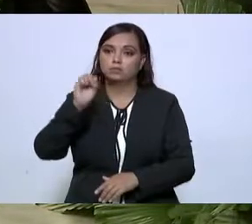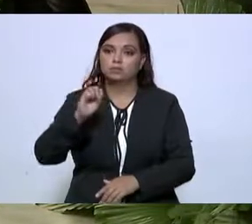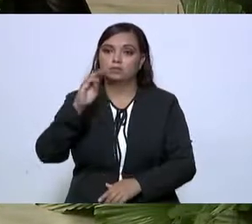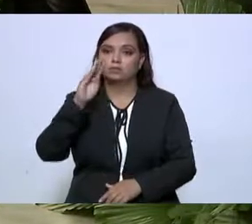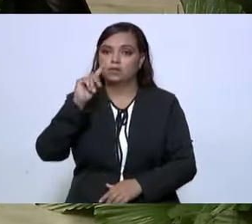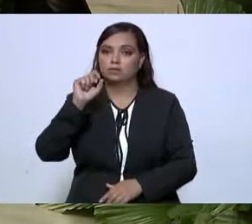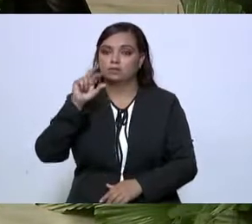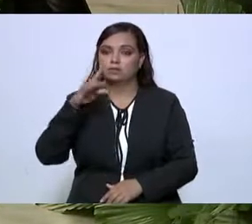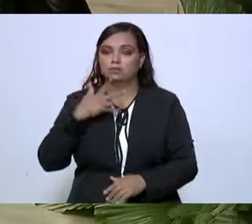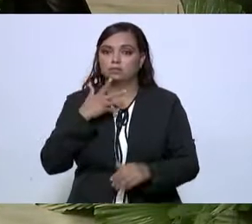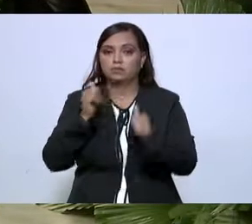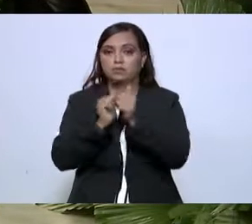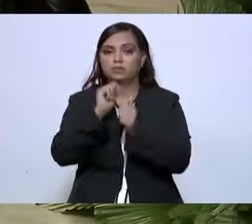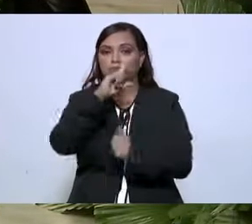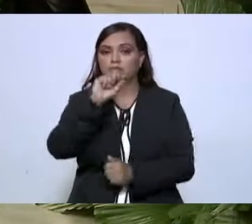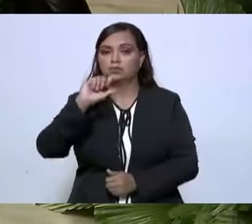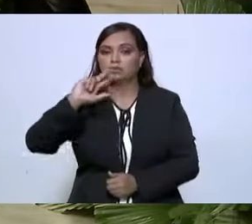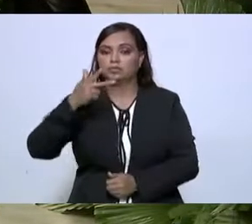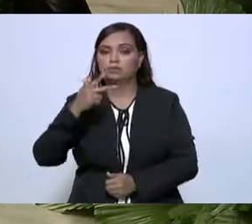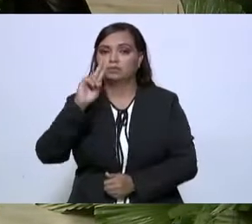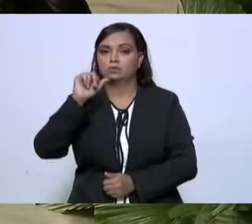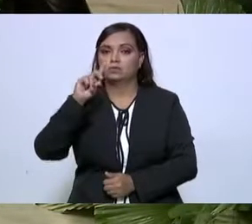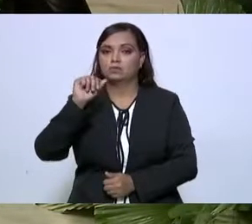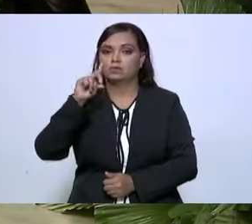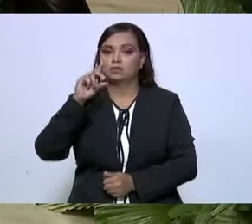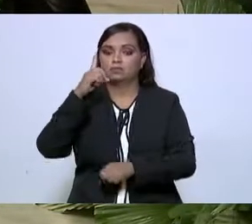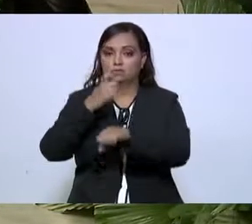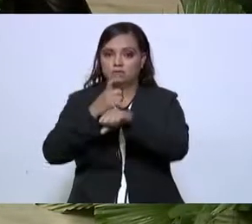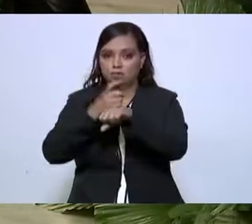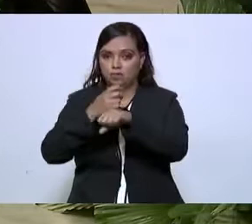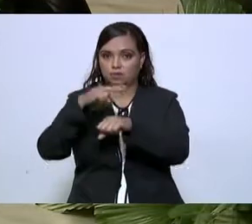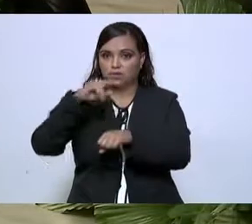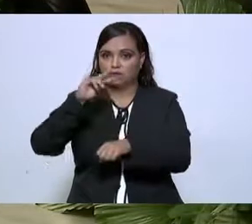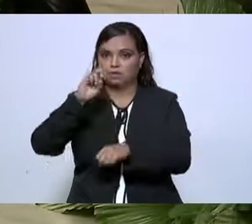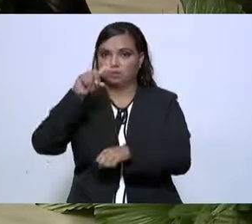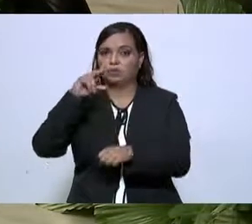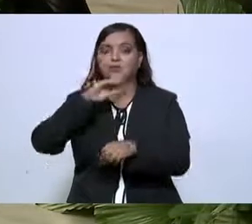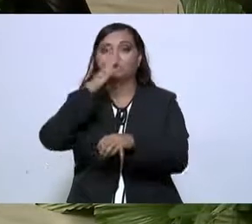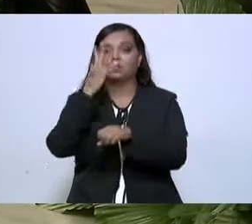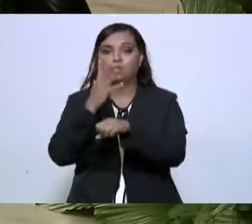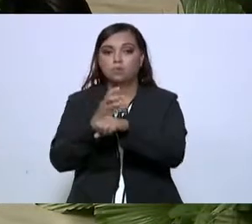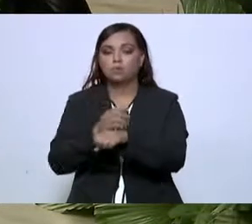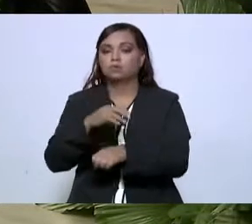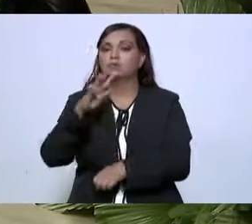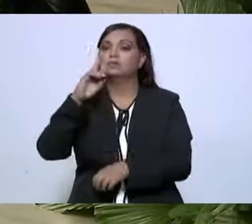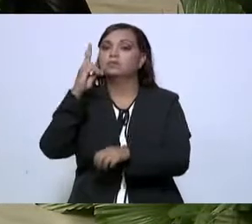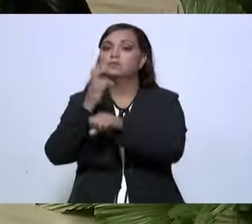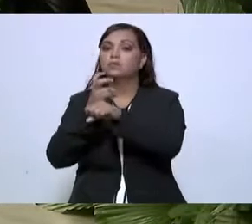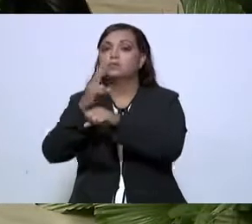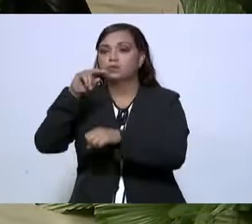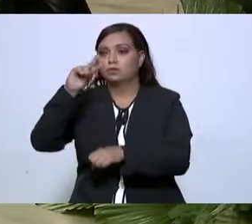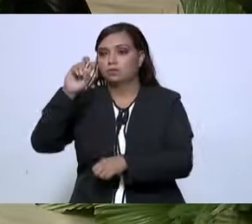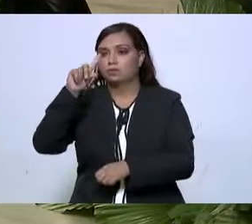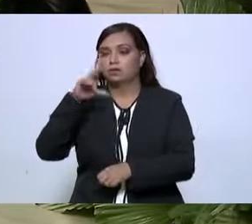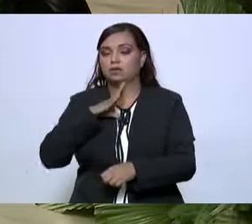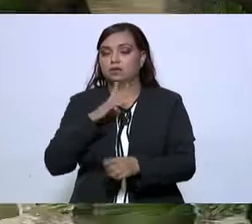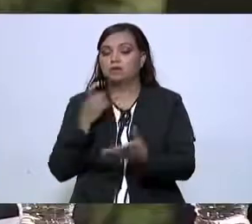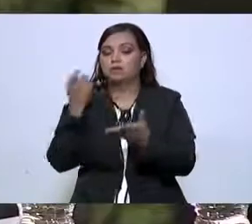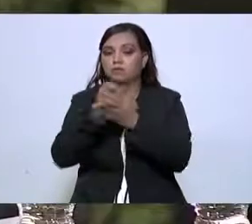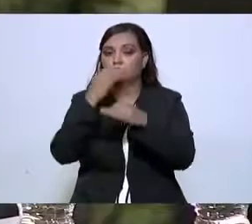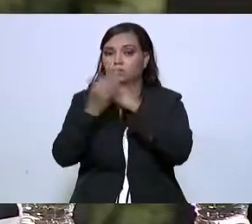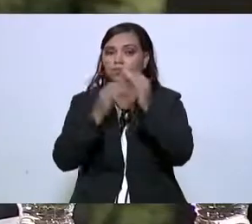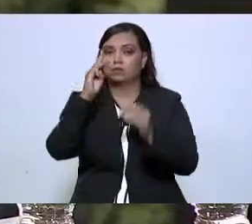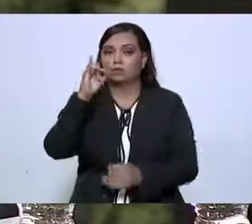se cuenta con 113 unidades de primer nivel y 4 del segundo nivel. Se ha invertido en total